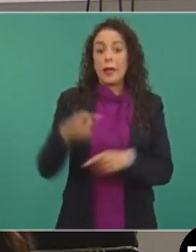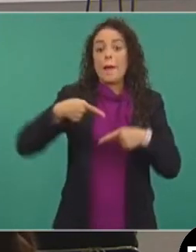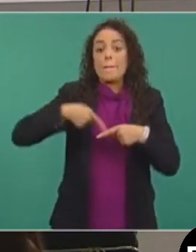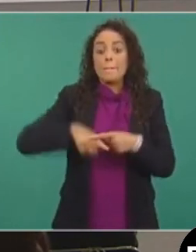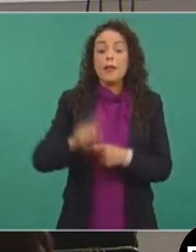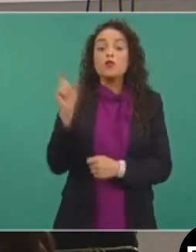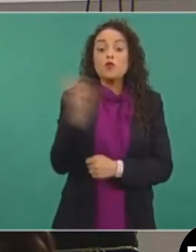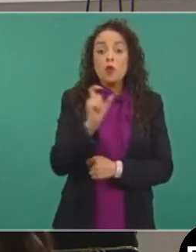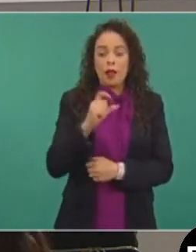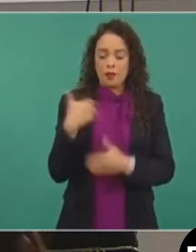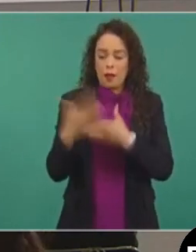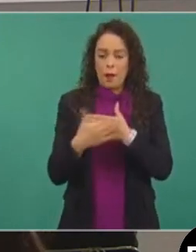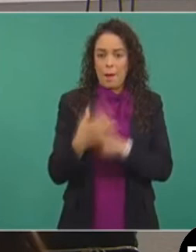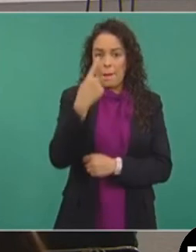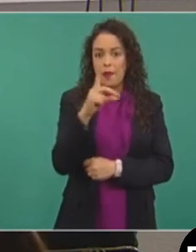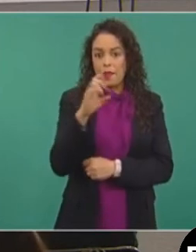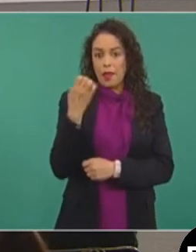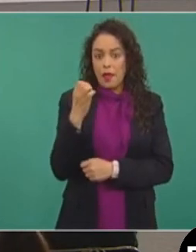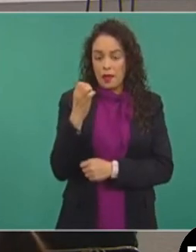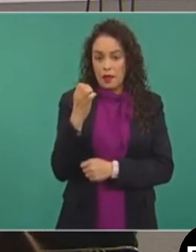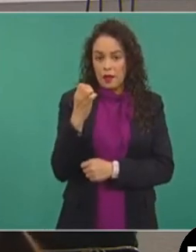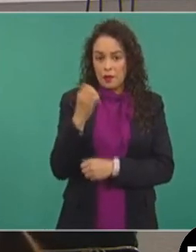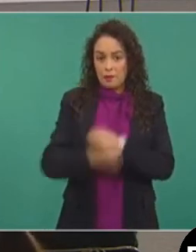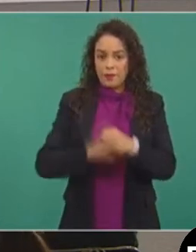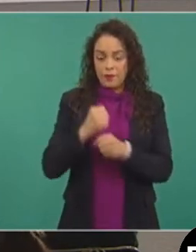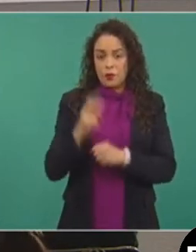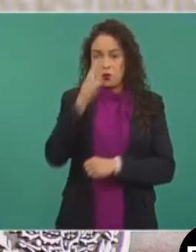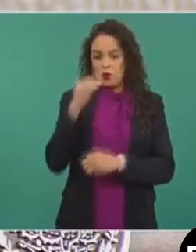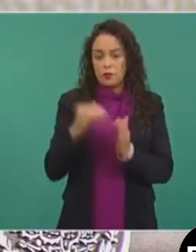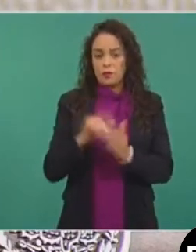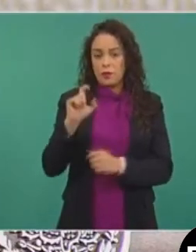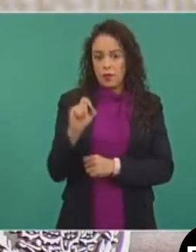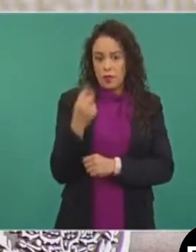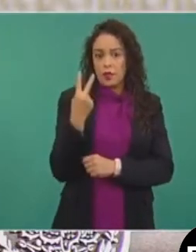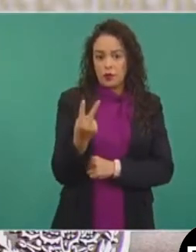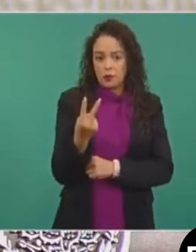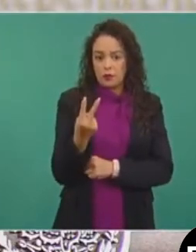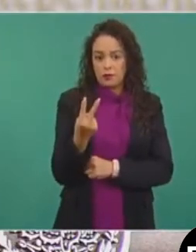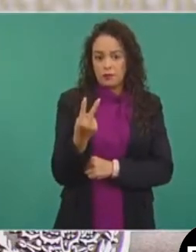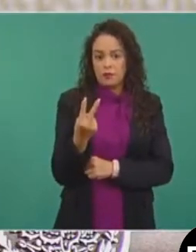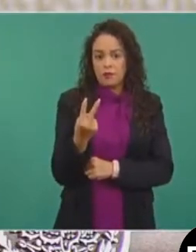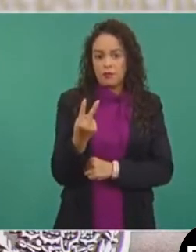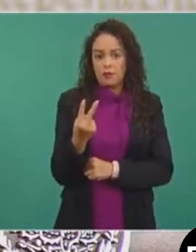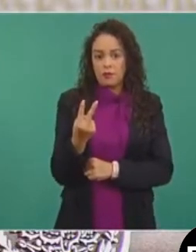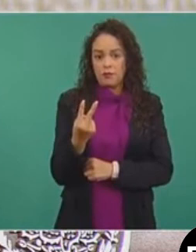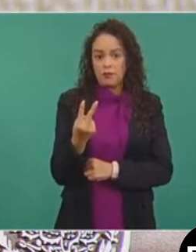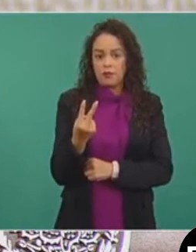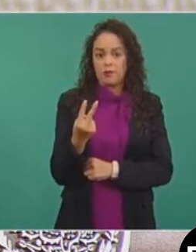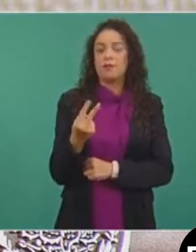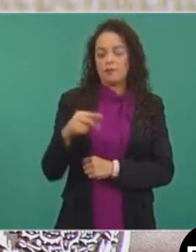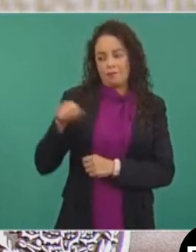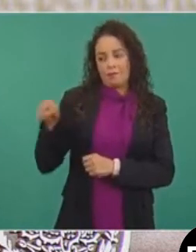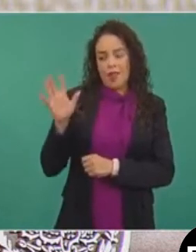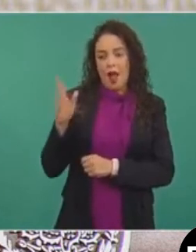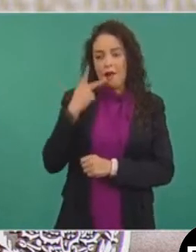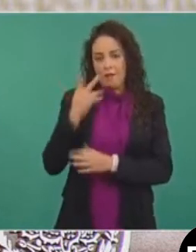partir del primero de enero del próximo año. Por supuesto, reconocer, como yo aquí lo señaló el presidente,